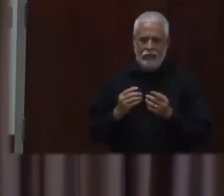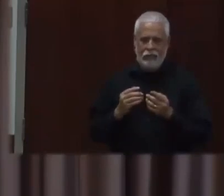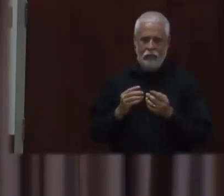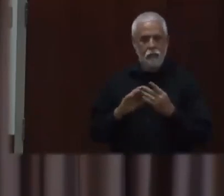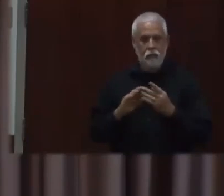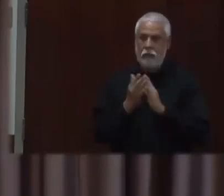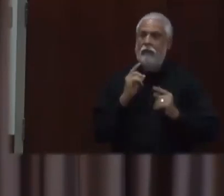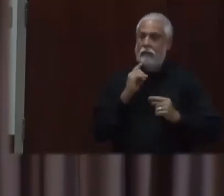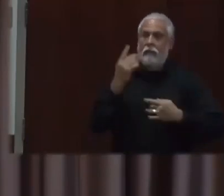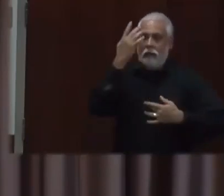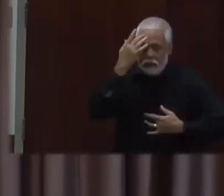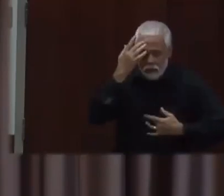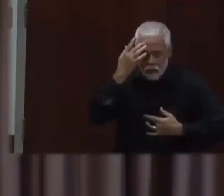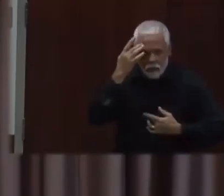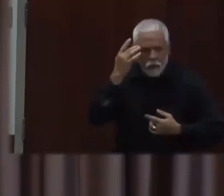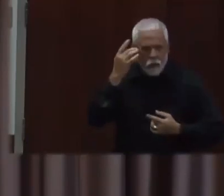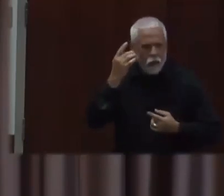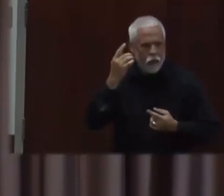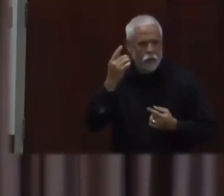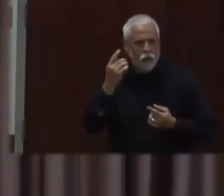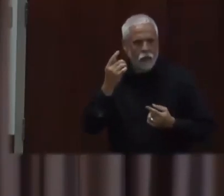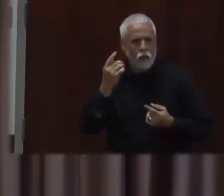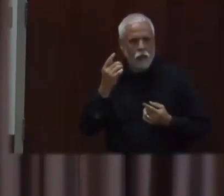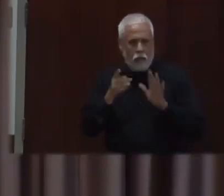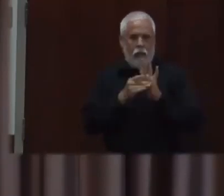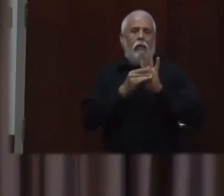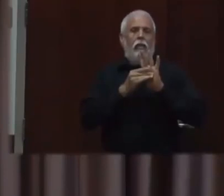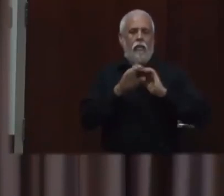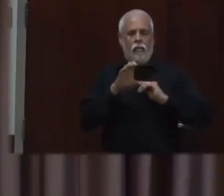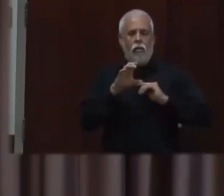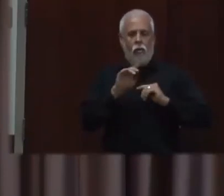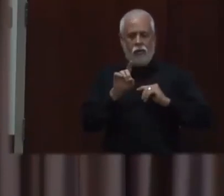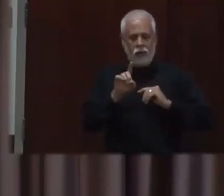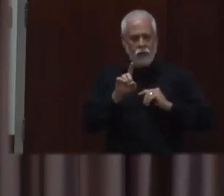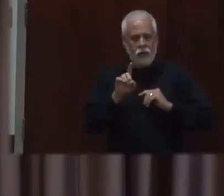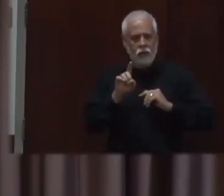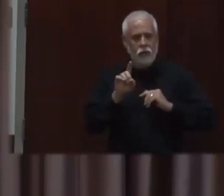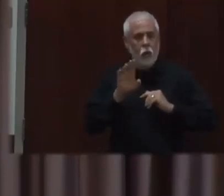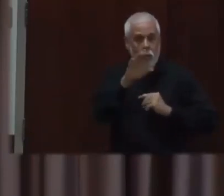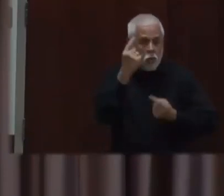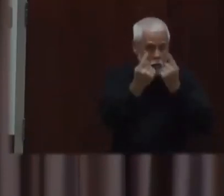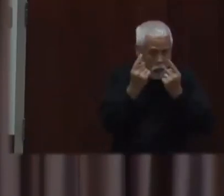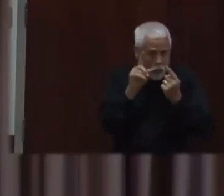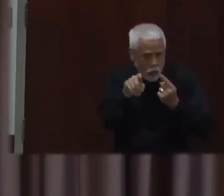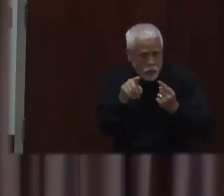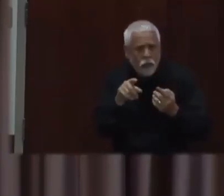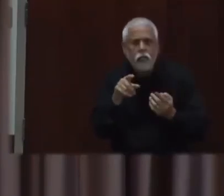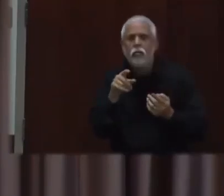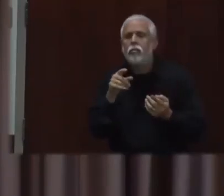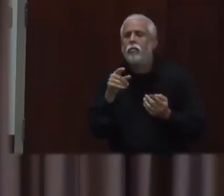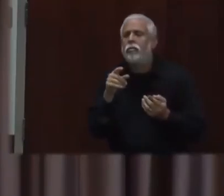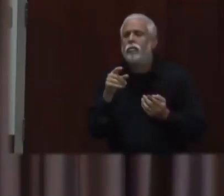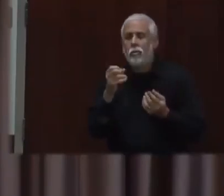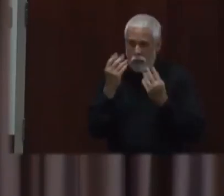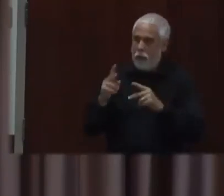de lo que estarían diciéndoles? Bueno, pues no es